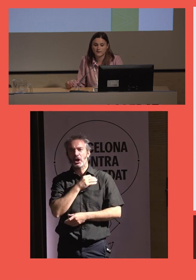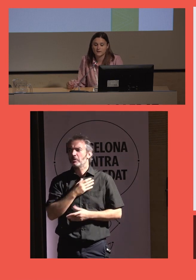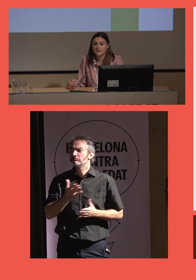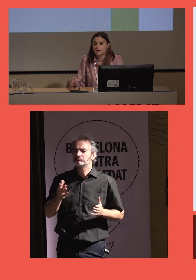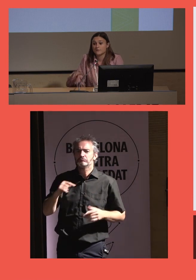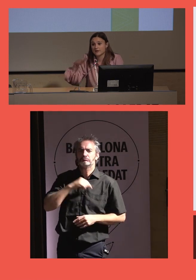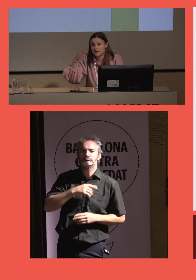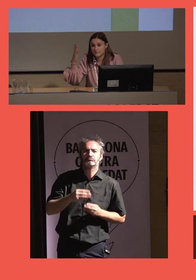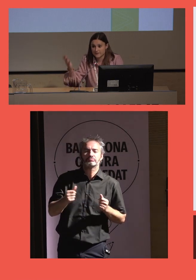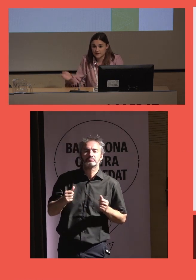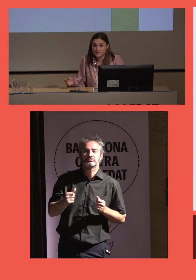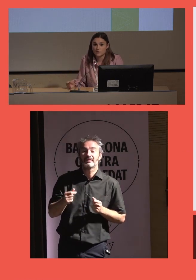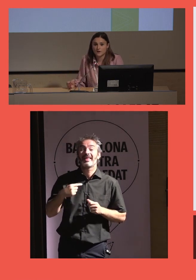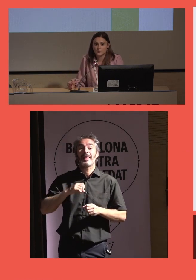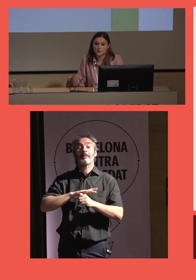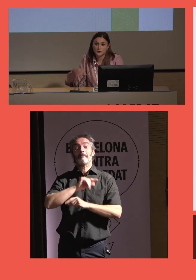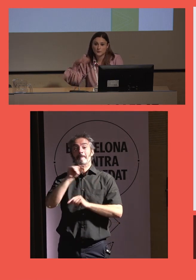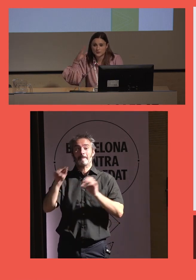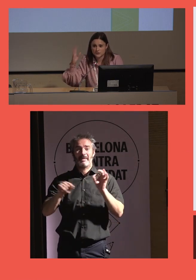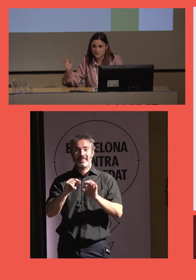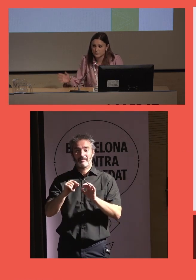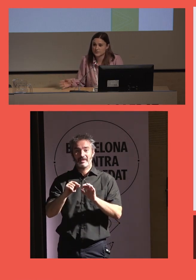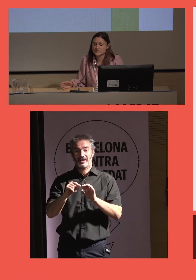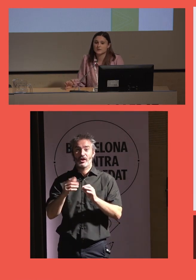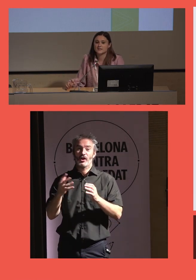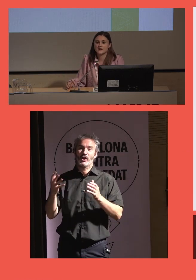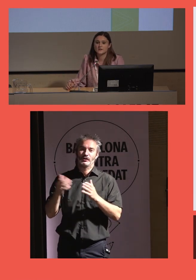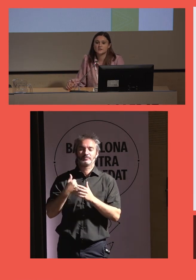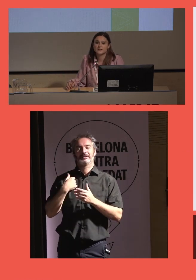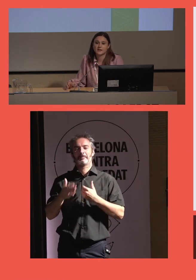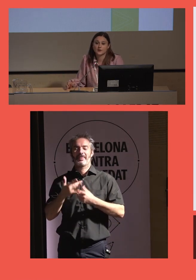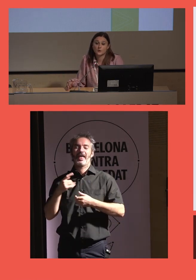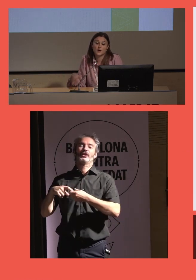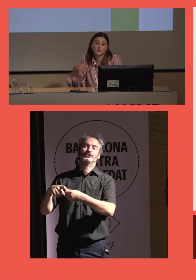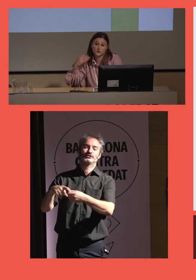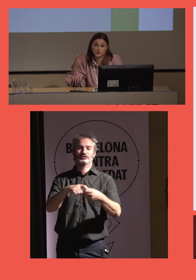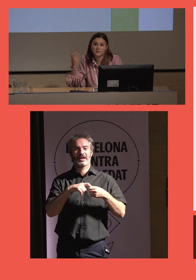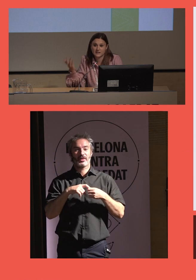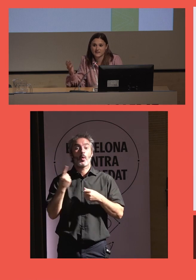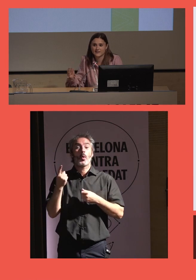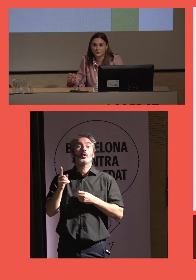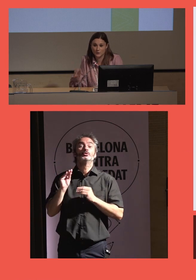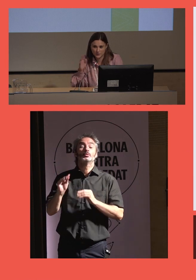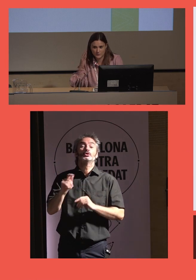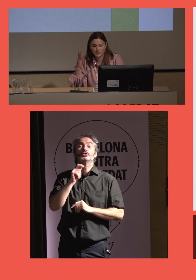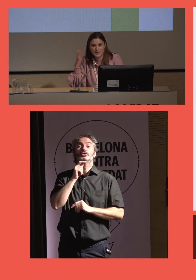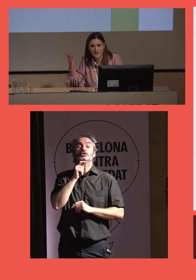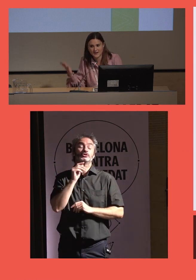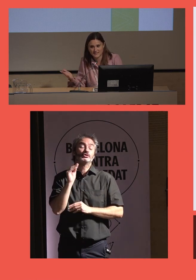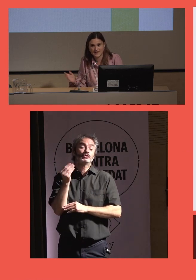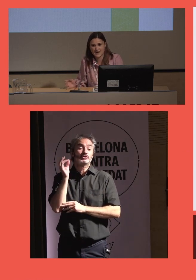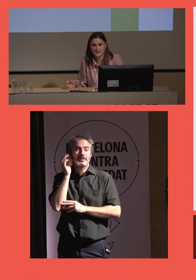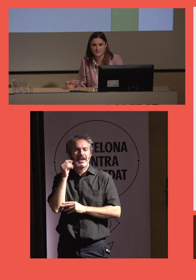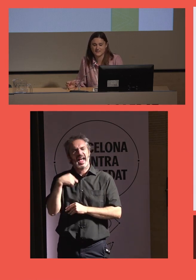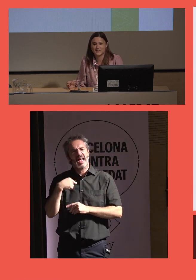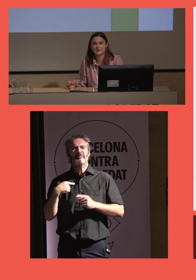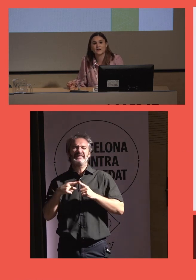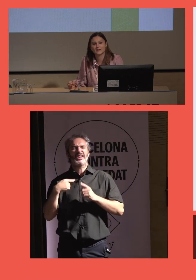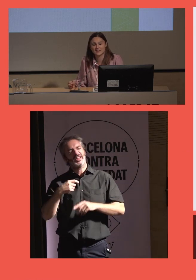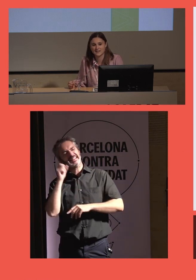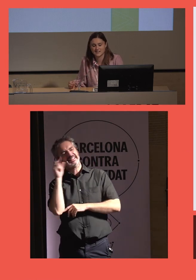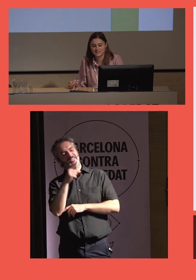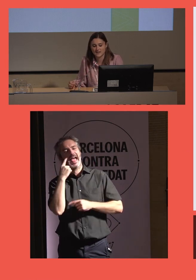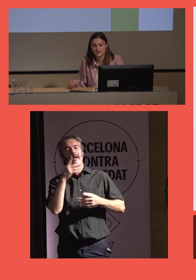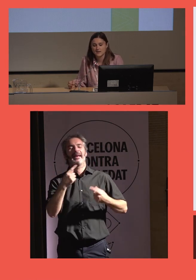faltaba. Fue en la pandemia, cuando todo el mundo nos volvimos más solidarios, cuando su sobrina dijo, uy, voy a llamar a mi